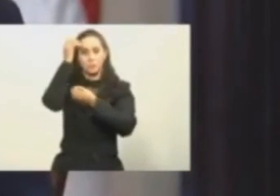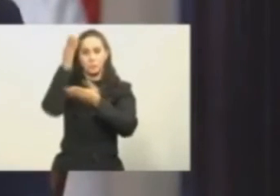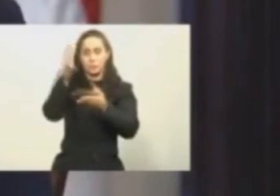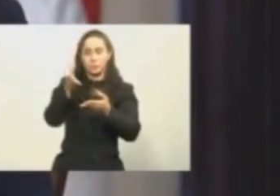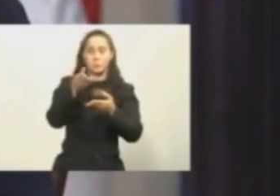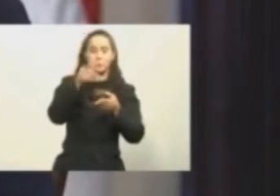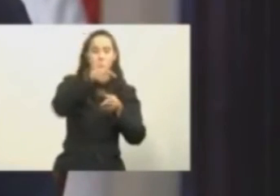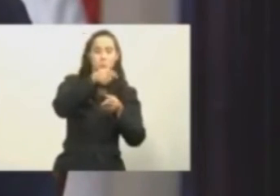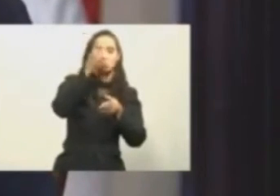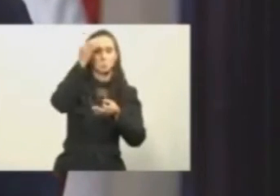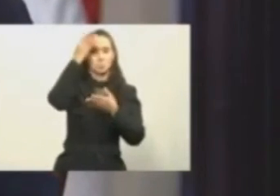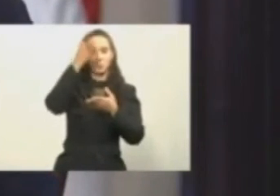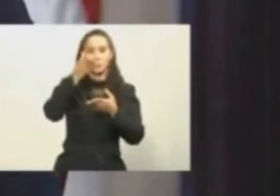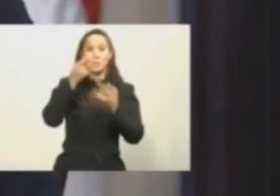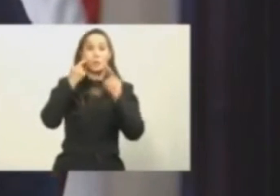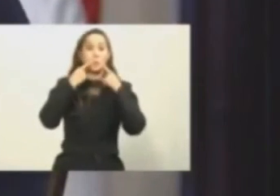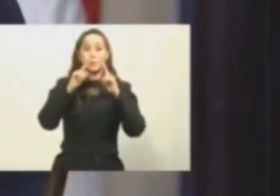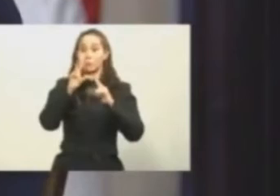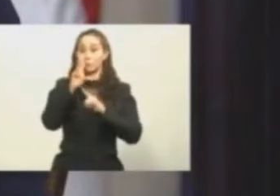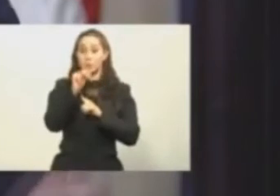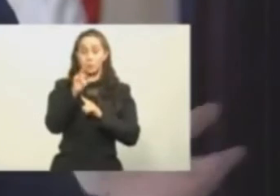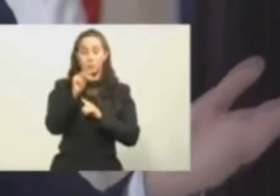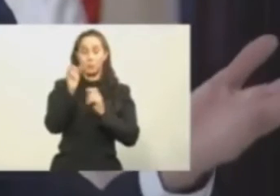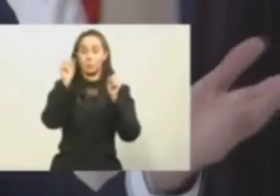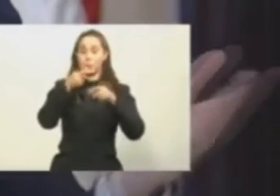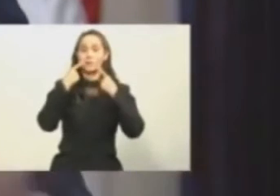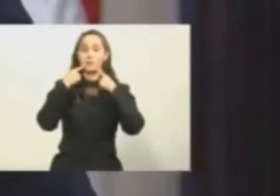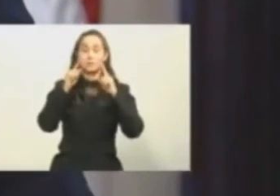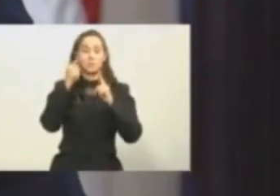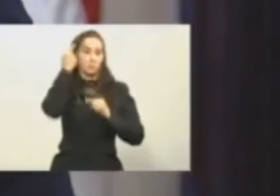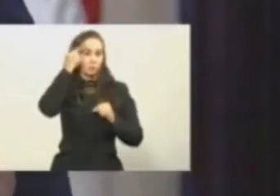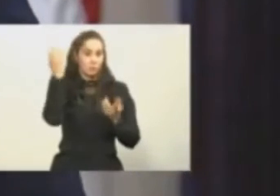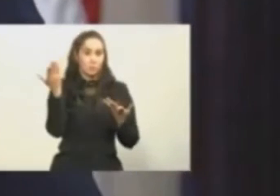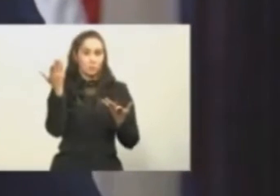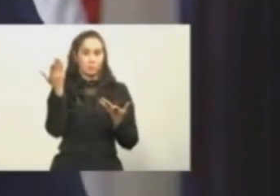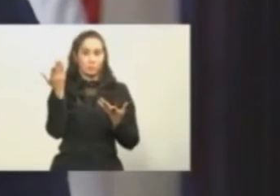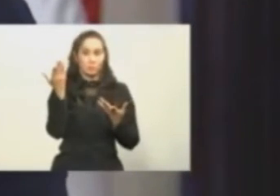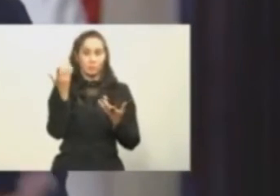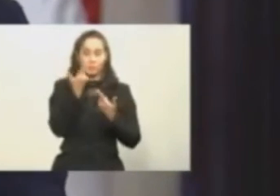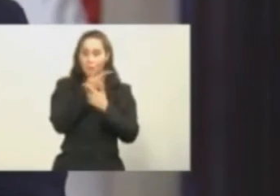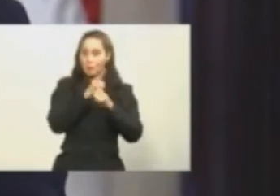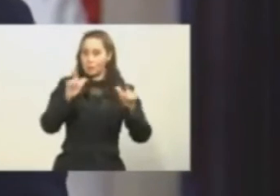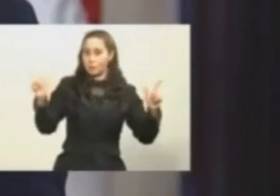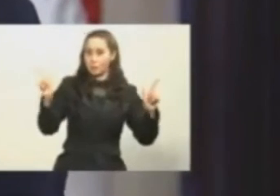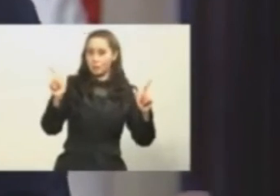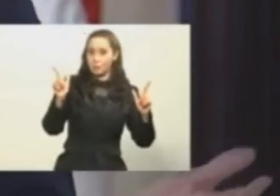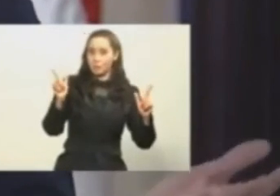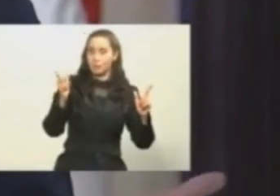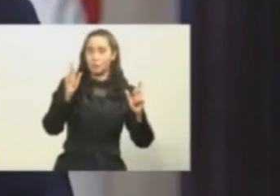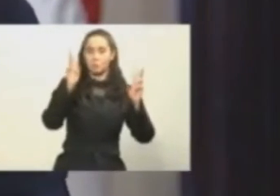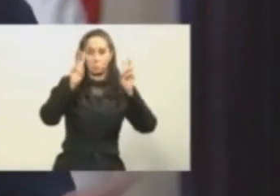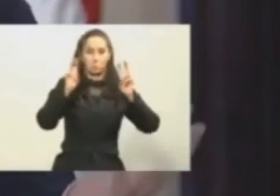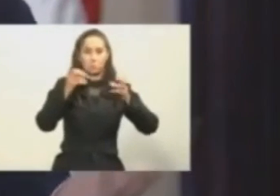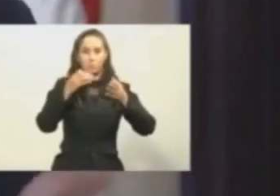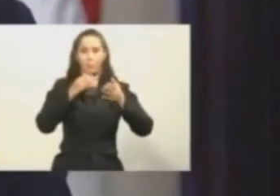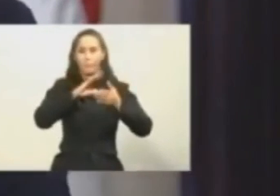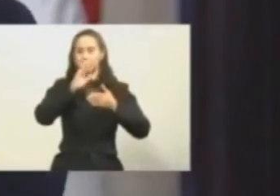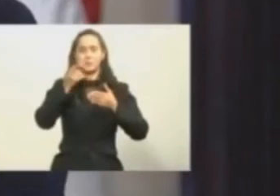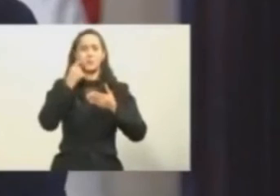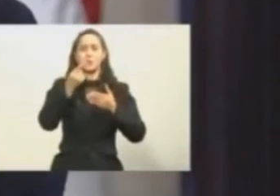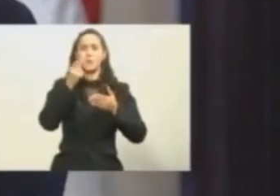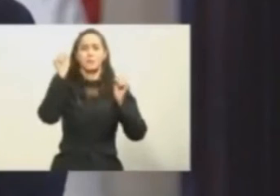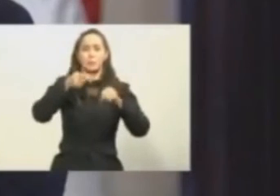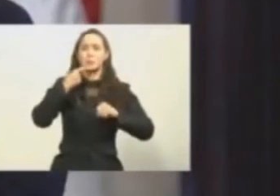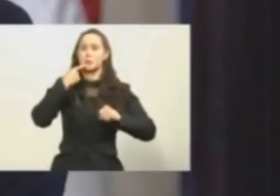los periodistas. Los periodistas pueden decir lo que consideren y lo que quieran y los análisis que deseemos. Eso nunca